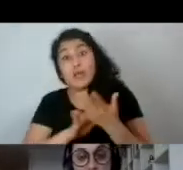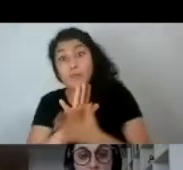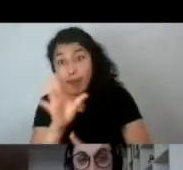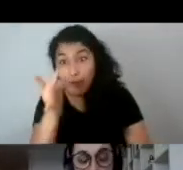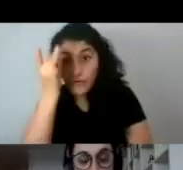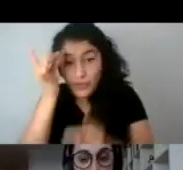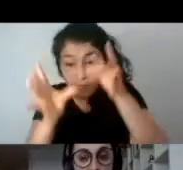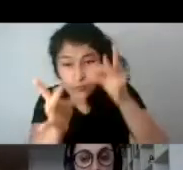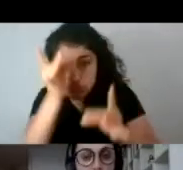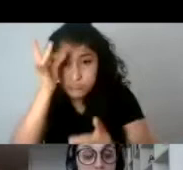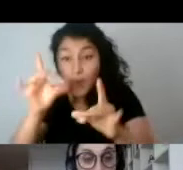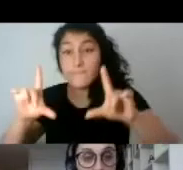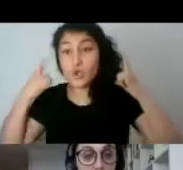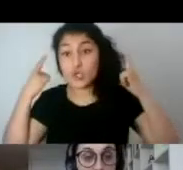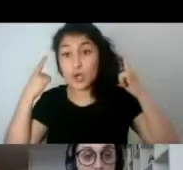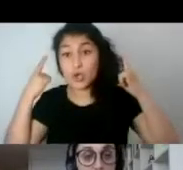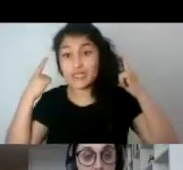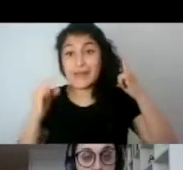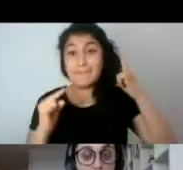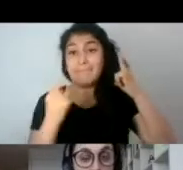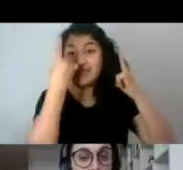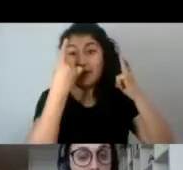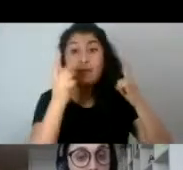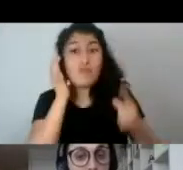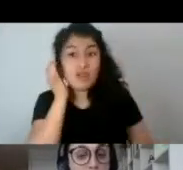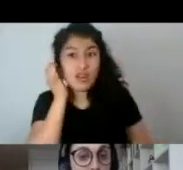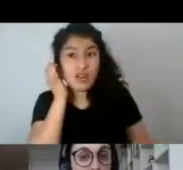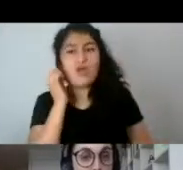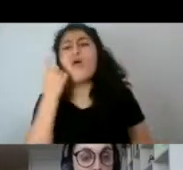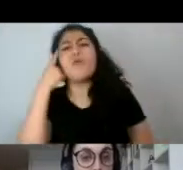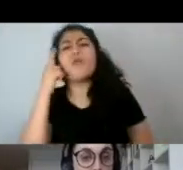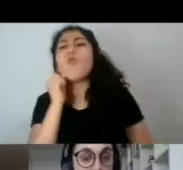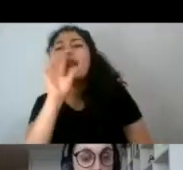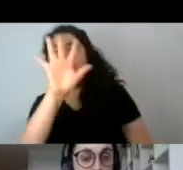con protagonismo femenino, ¿qué tipo de protagonistas están construyendo?